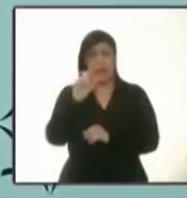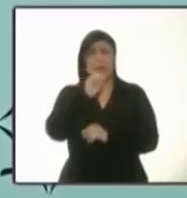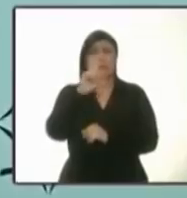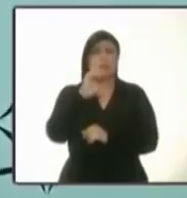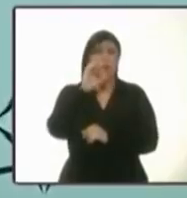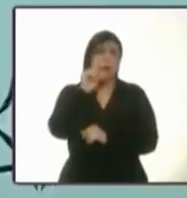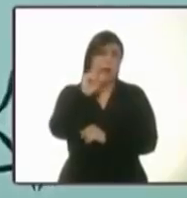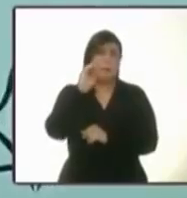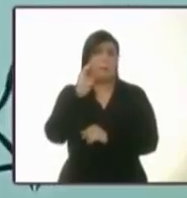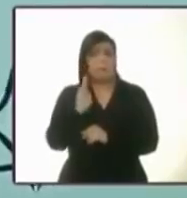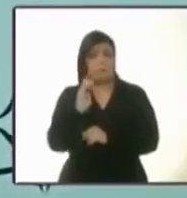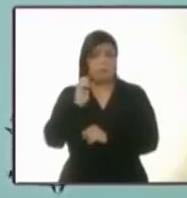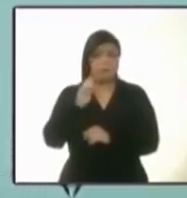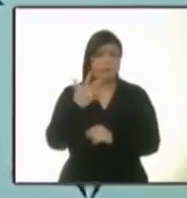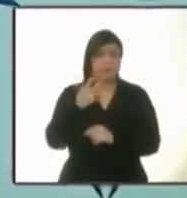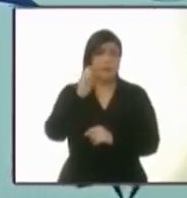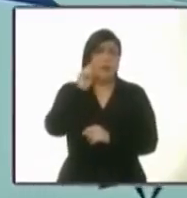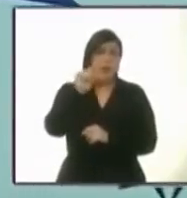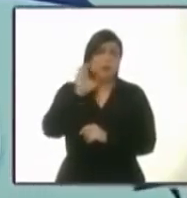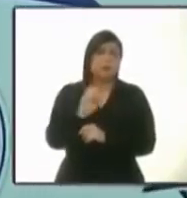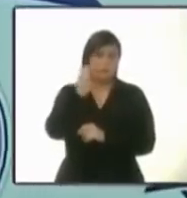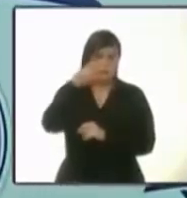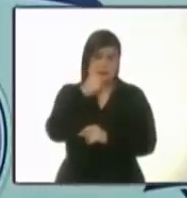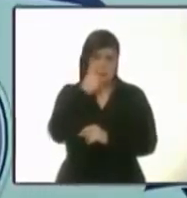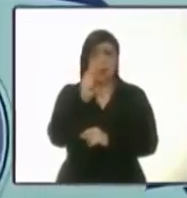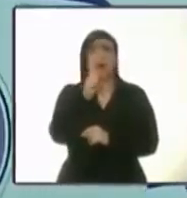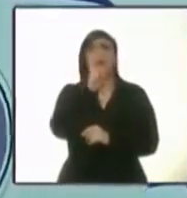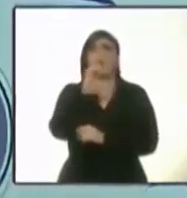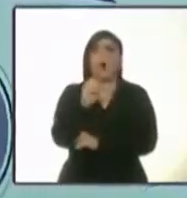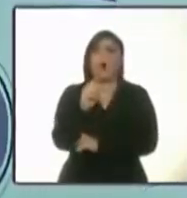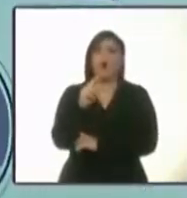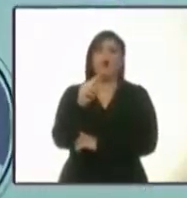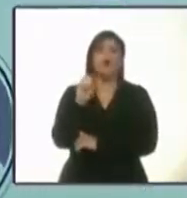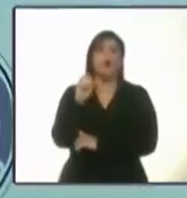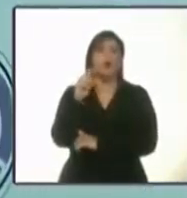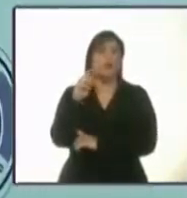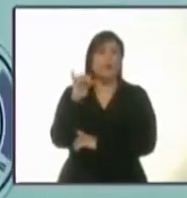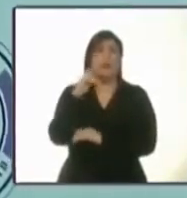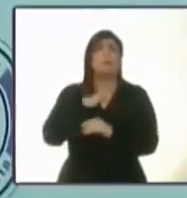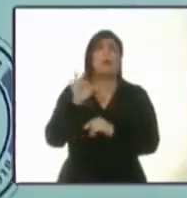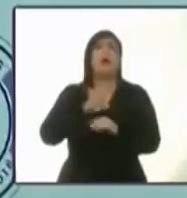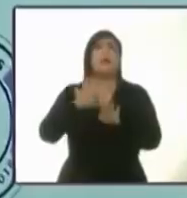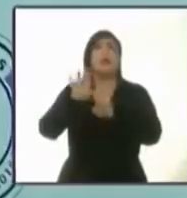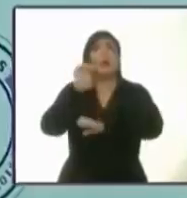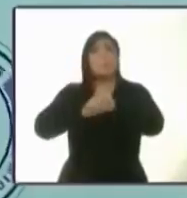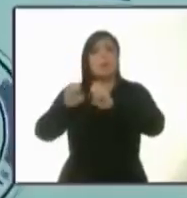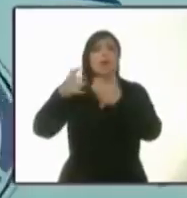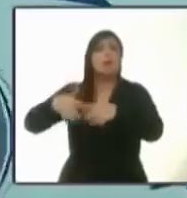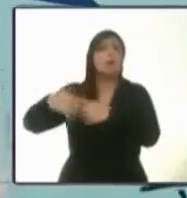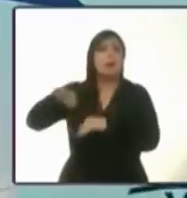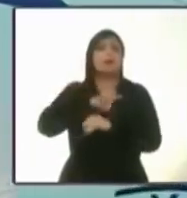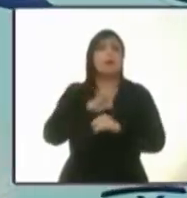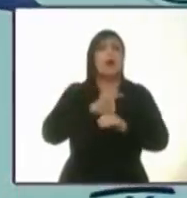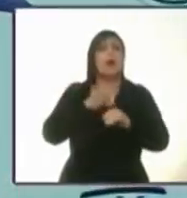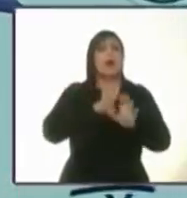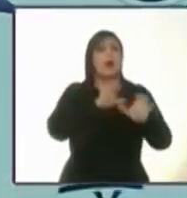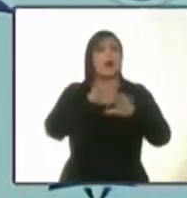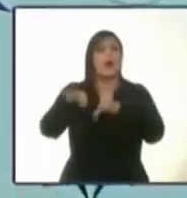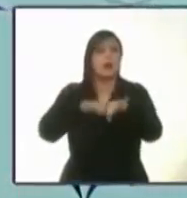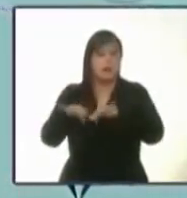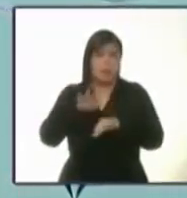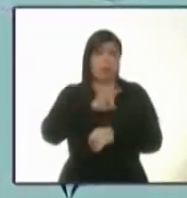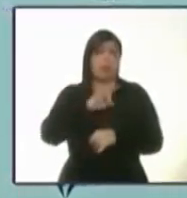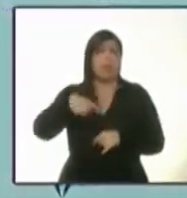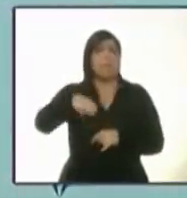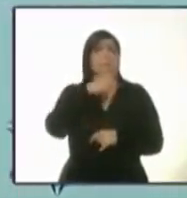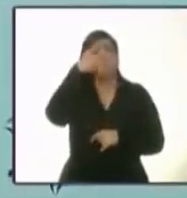inciso B. Con el outsourcing le dan oportunidad a empresas privadas que contraten y hagan sus contrataciones